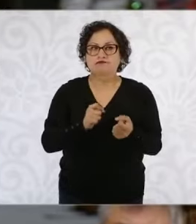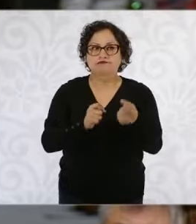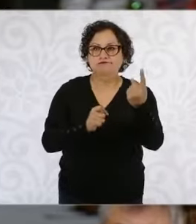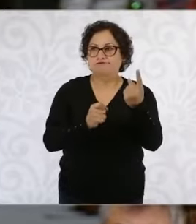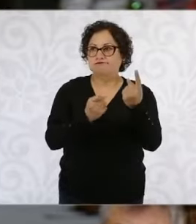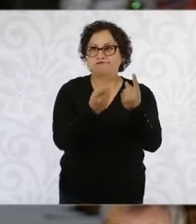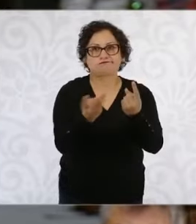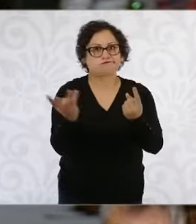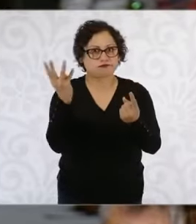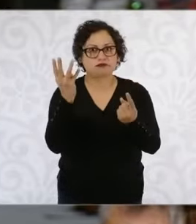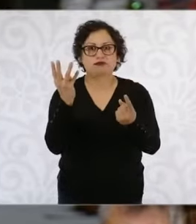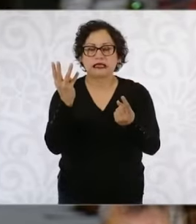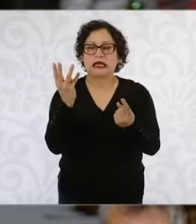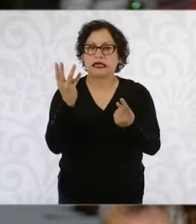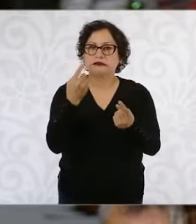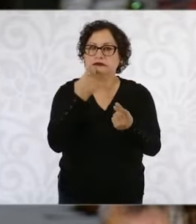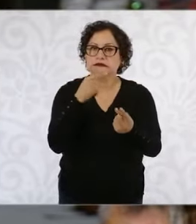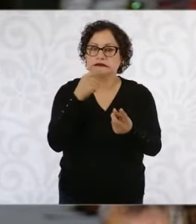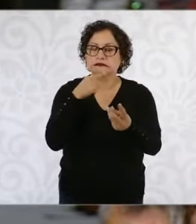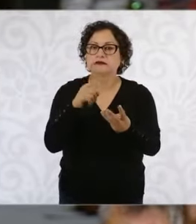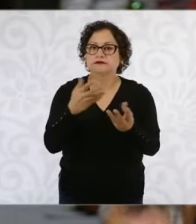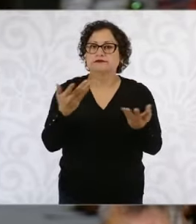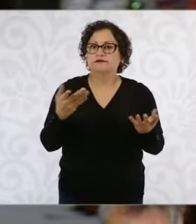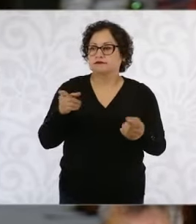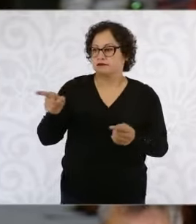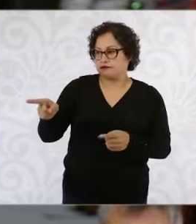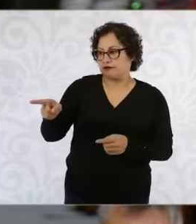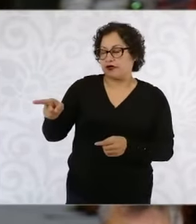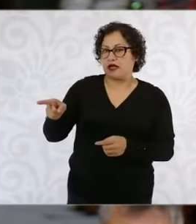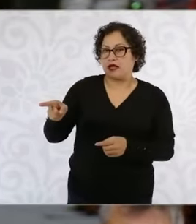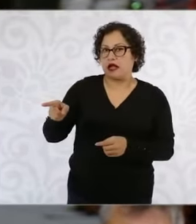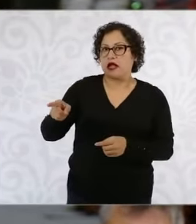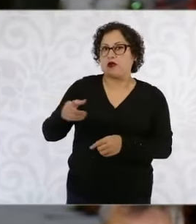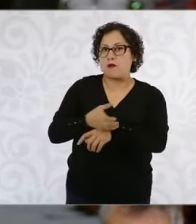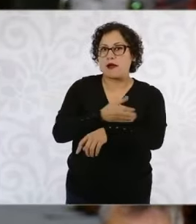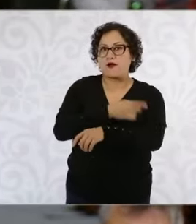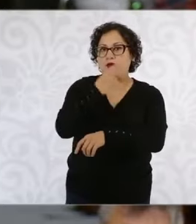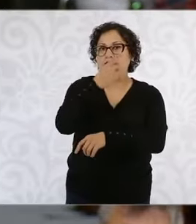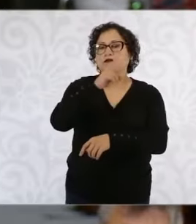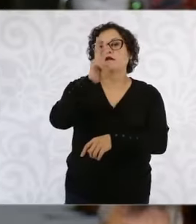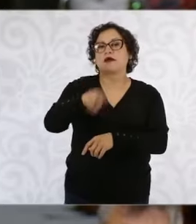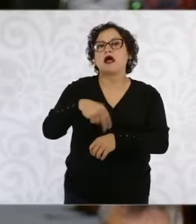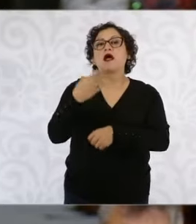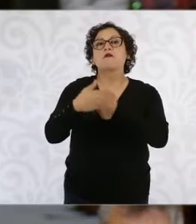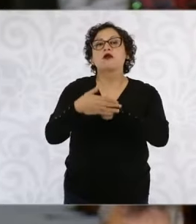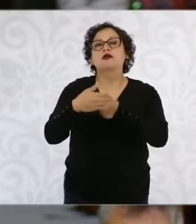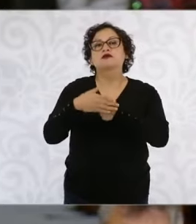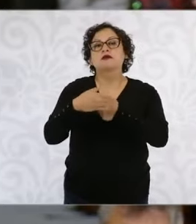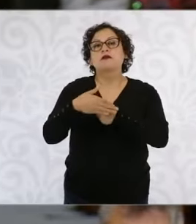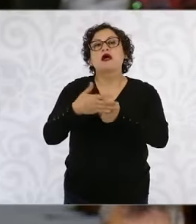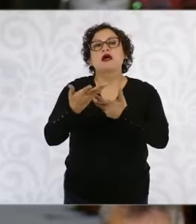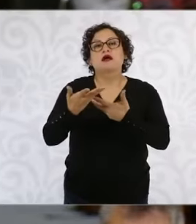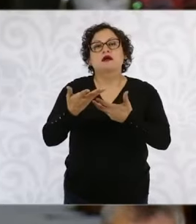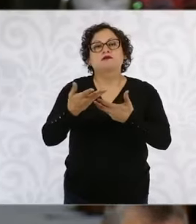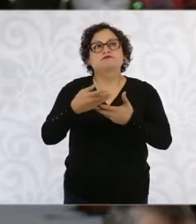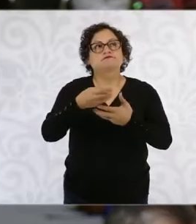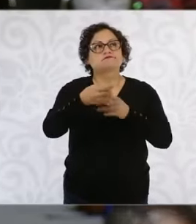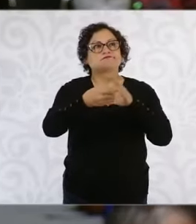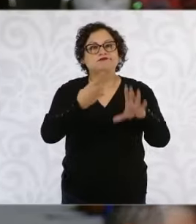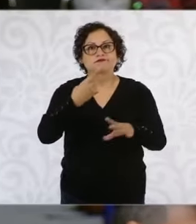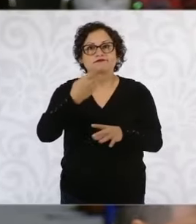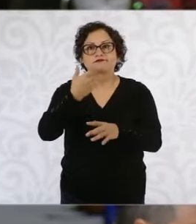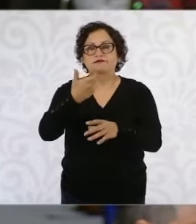y bueno, pues como dice el compañero, no hay que esperar a que caigan los aguinaldos, no hay que esperar a que sigan sucediendo estos casos porque